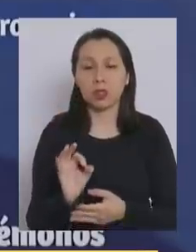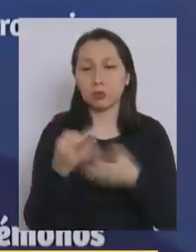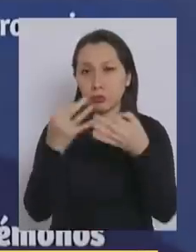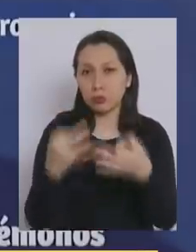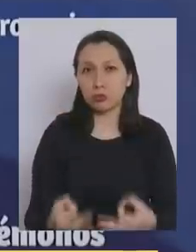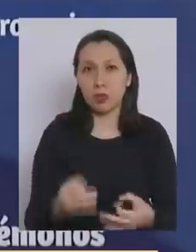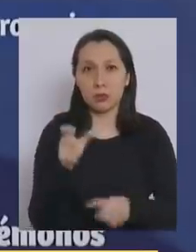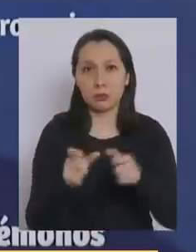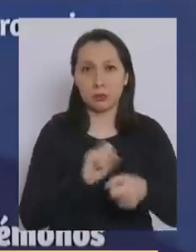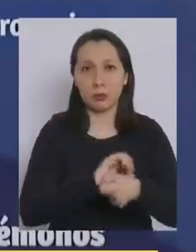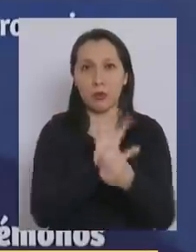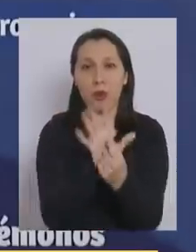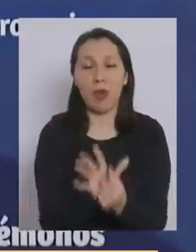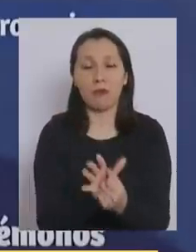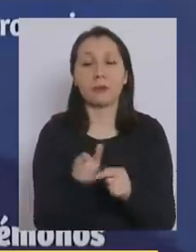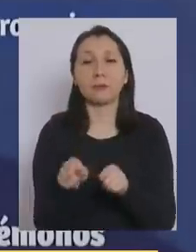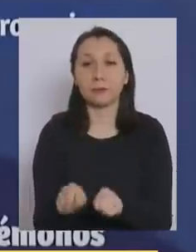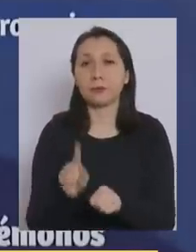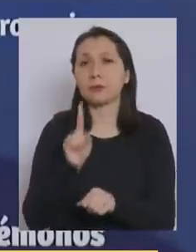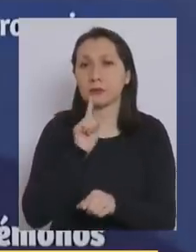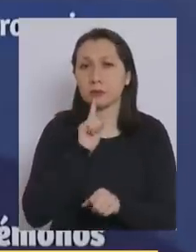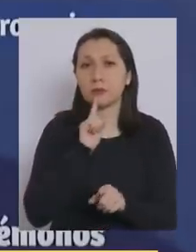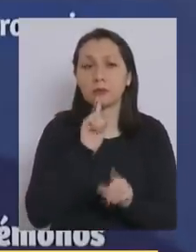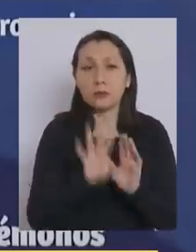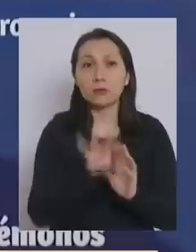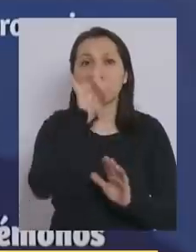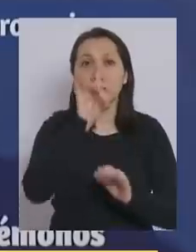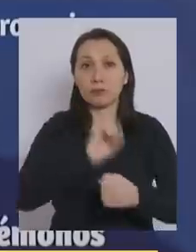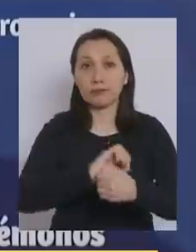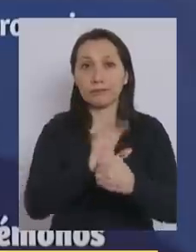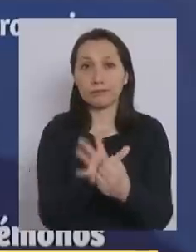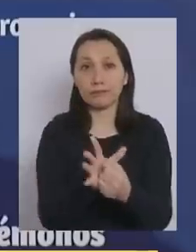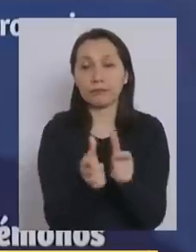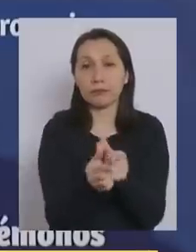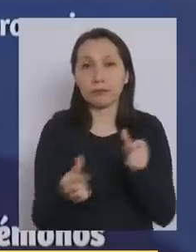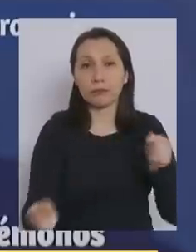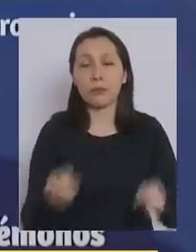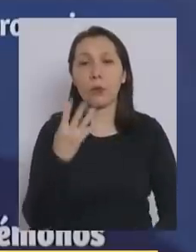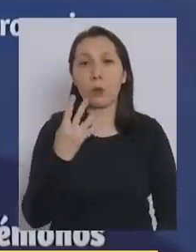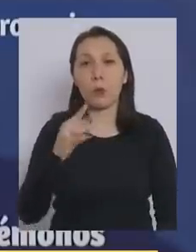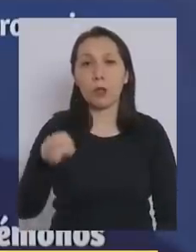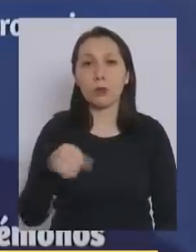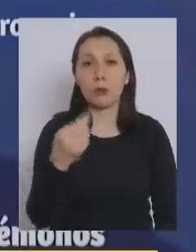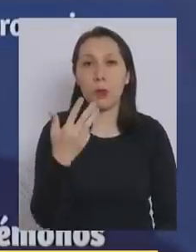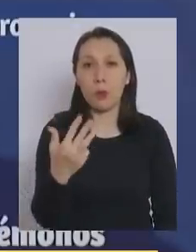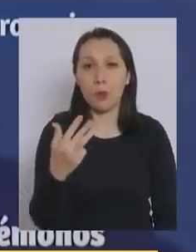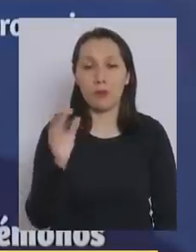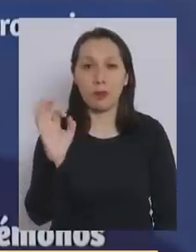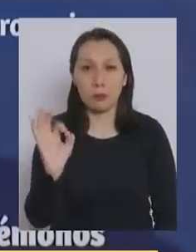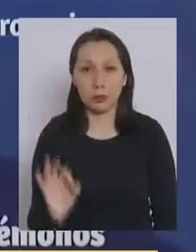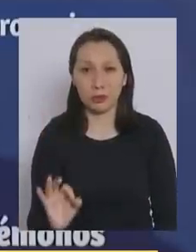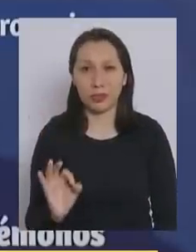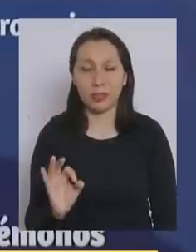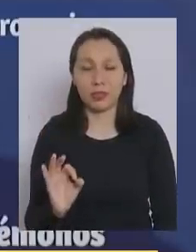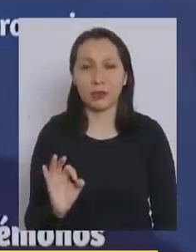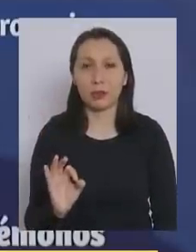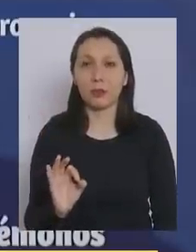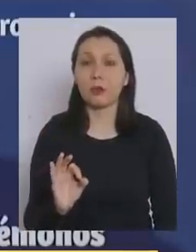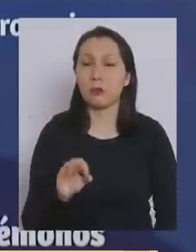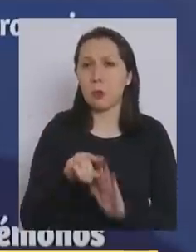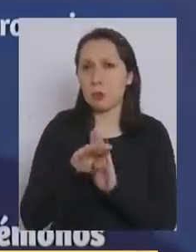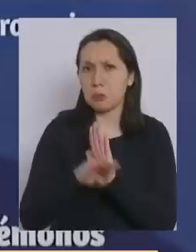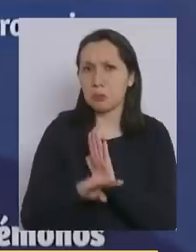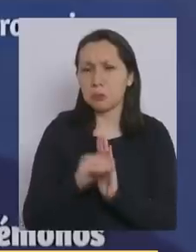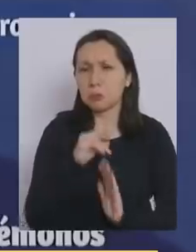casos y tenemos una positividad a nivel nacional de cuatro coma nueve por ciento, que es